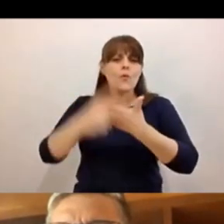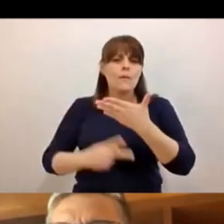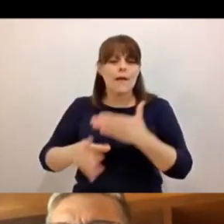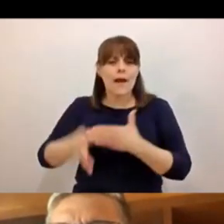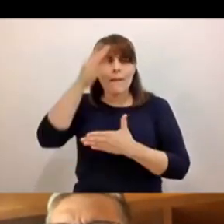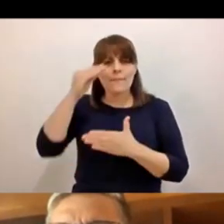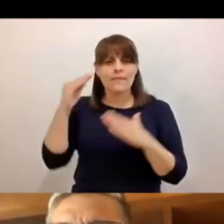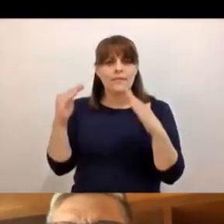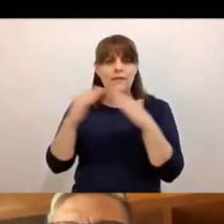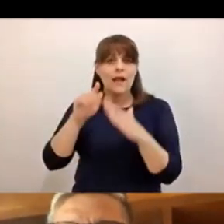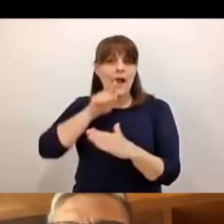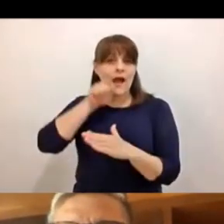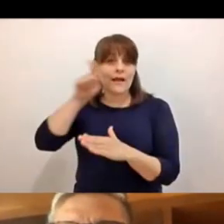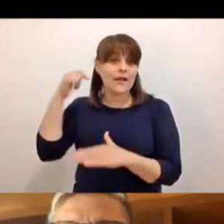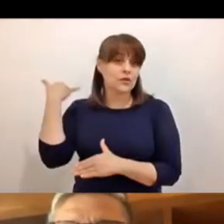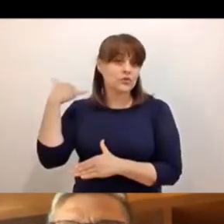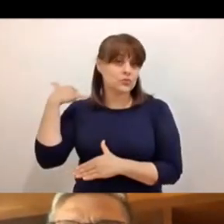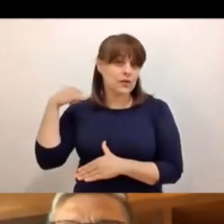estado de Yucatán.